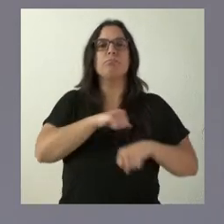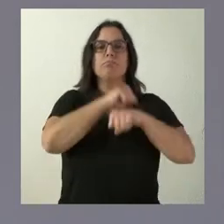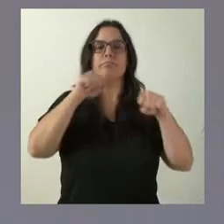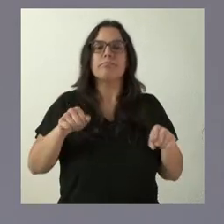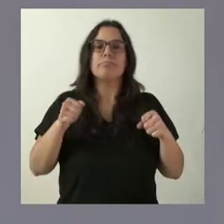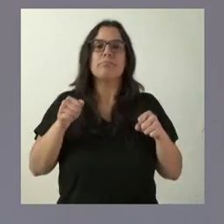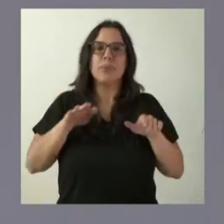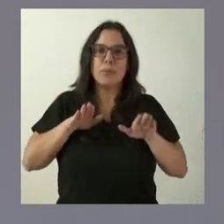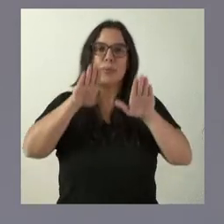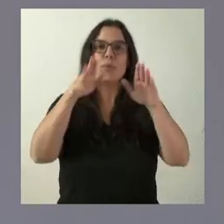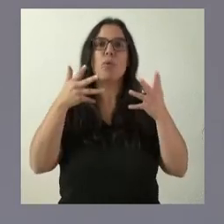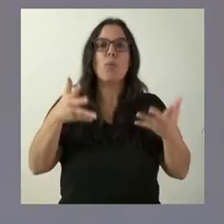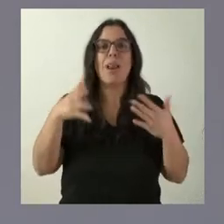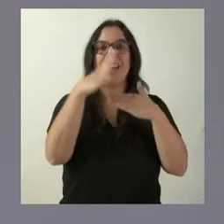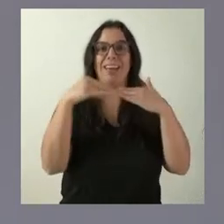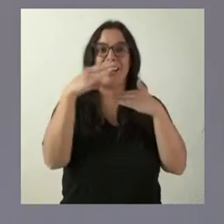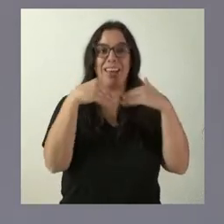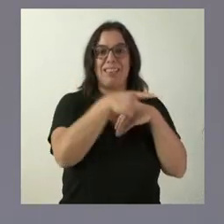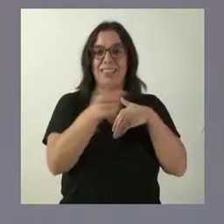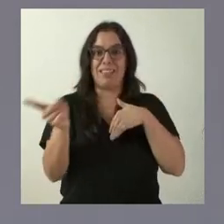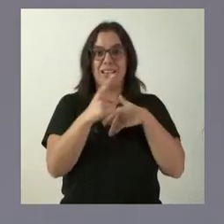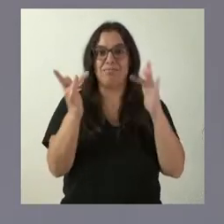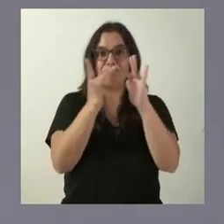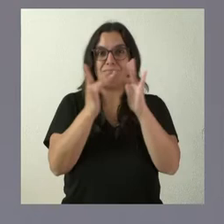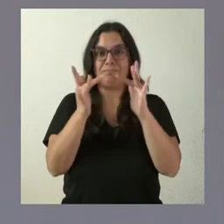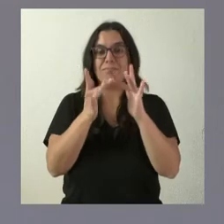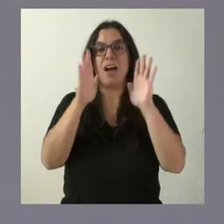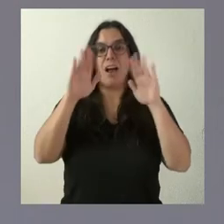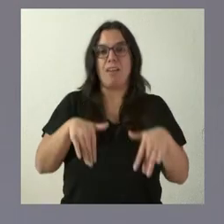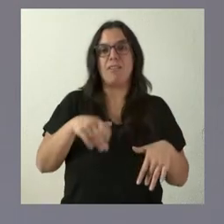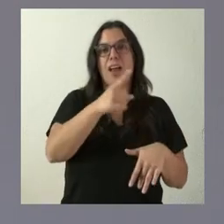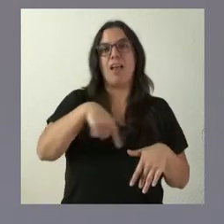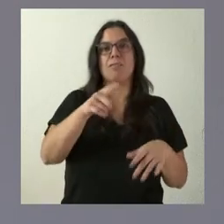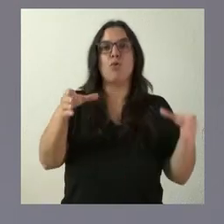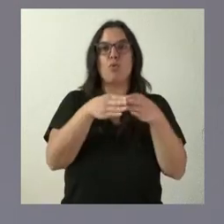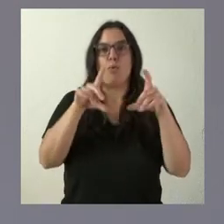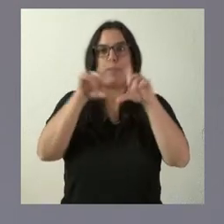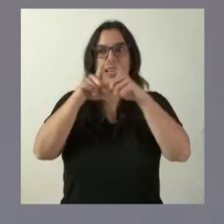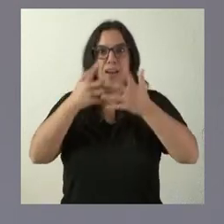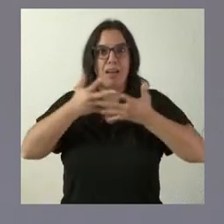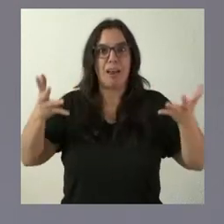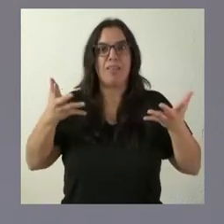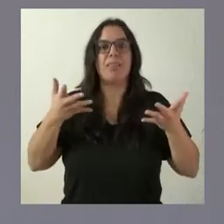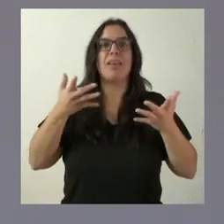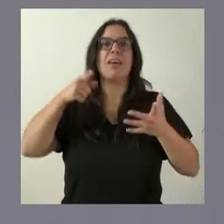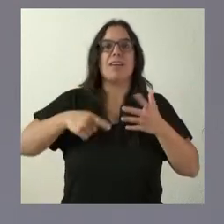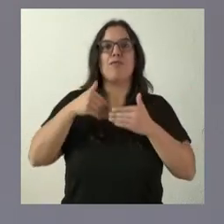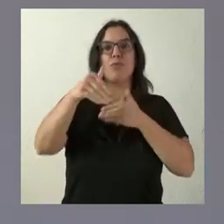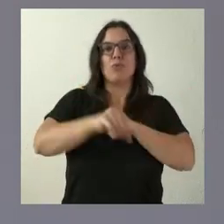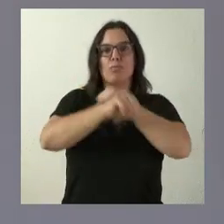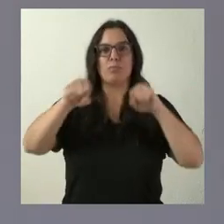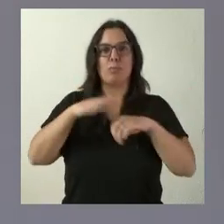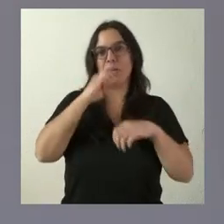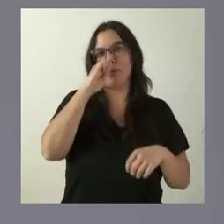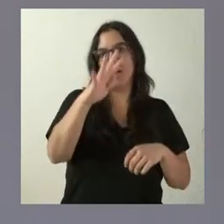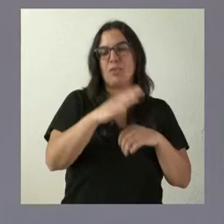los clientes de esos proveedores, que acaban siendo grandes grupos empresariales, que consolidan aquí su futuro para los próximos años.